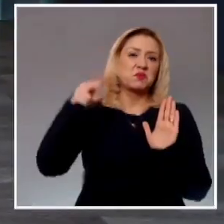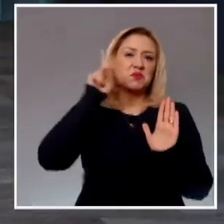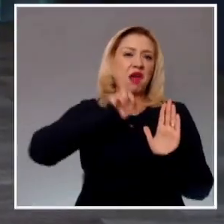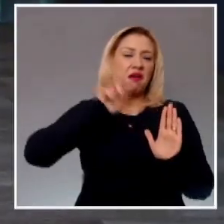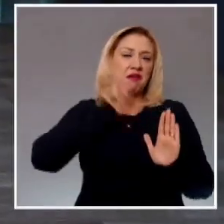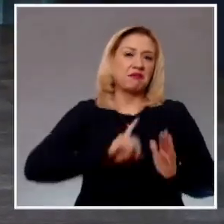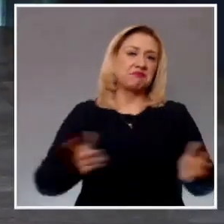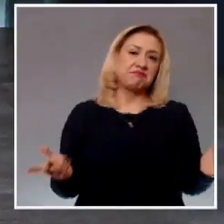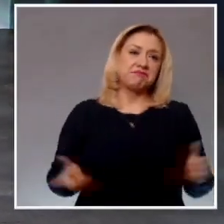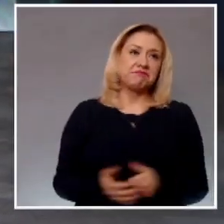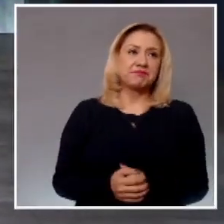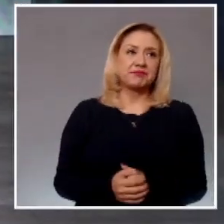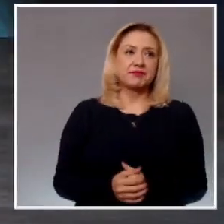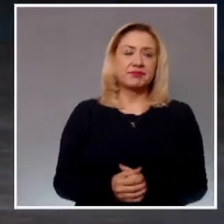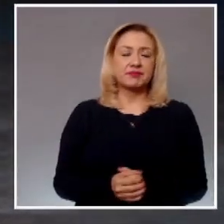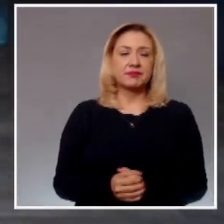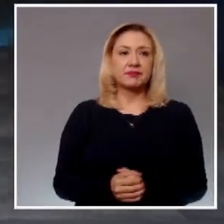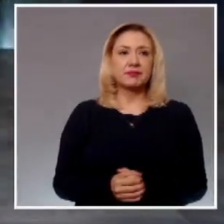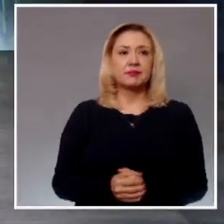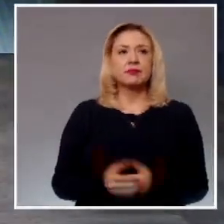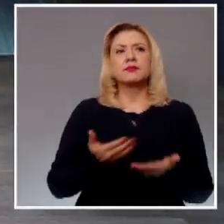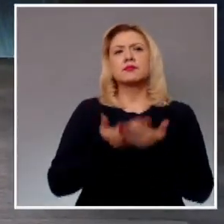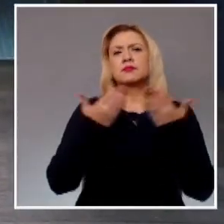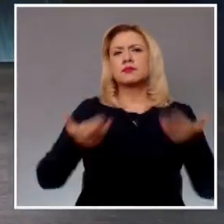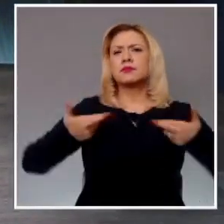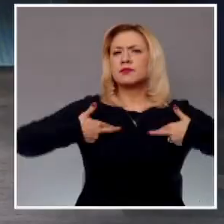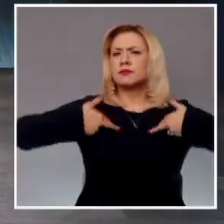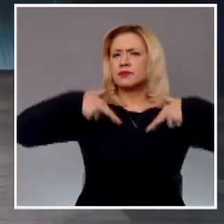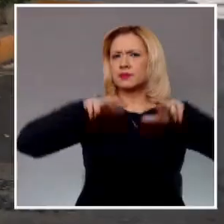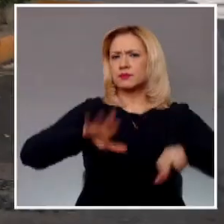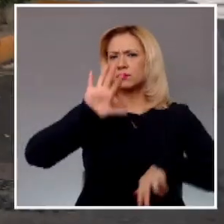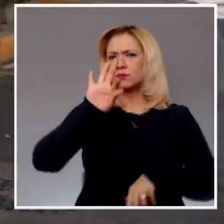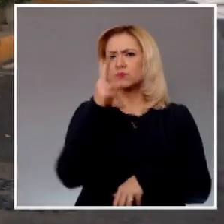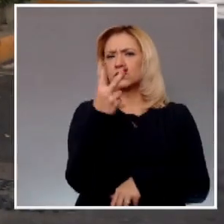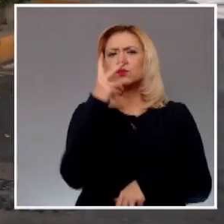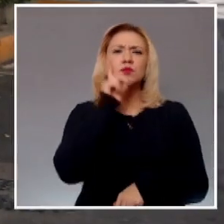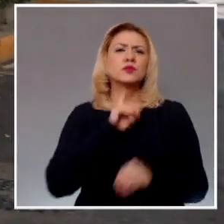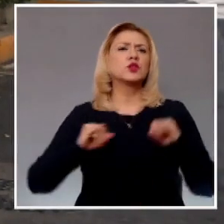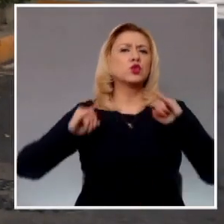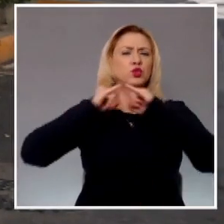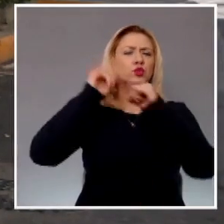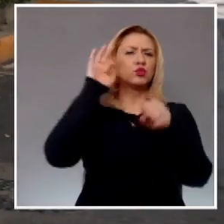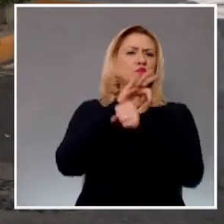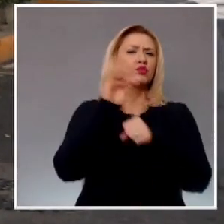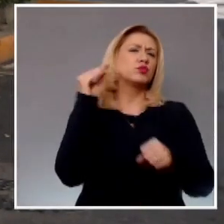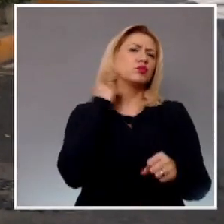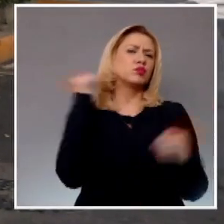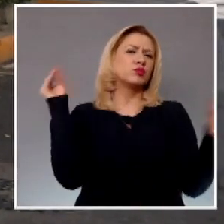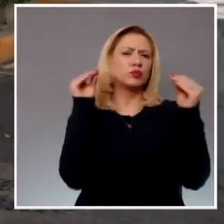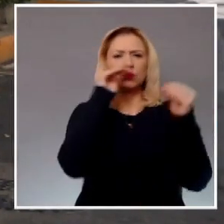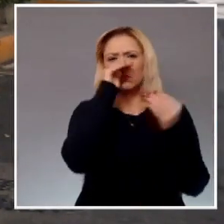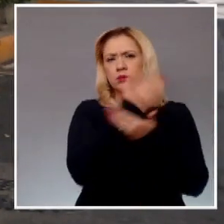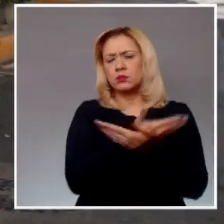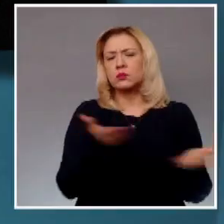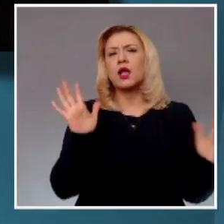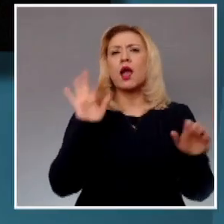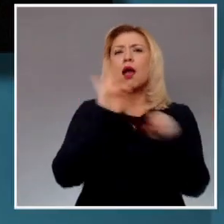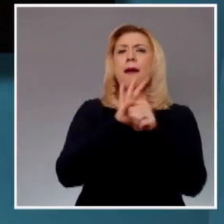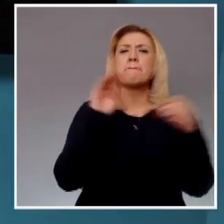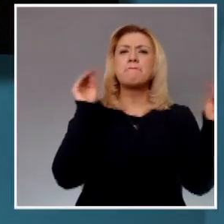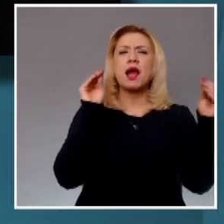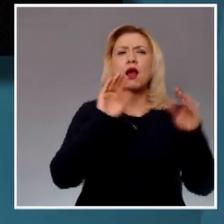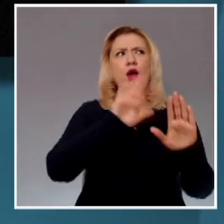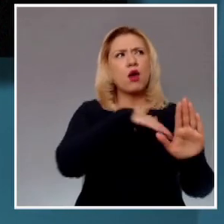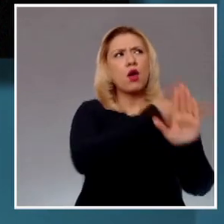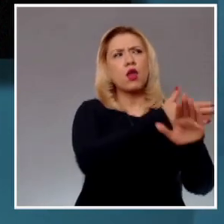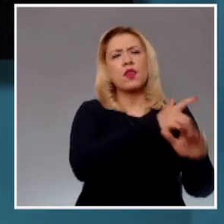En representación de 42 mujeres la Defensoría Pública Federal presentó un amparo indirecto para garantizar la vida e integridad de